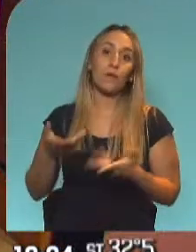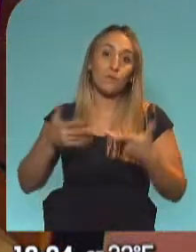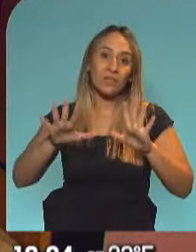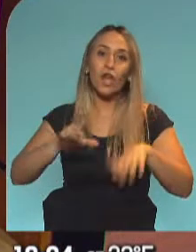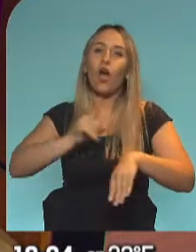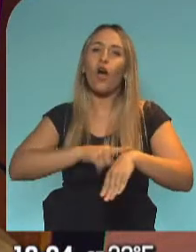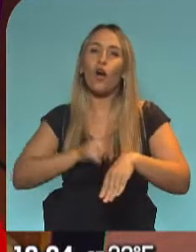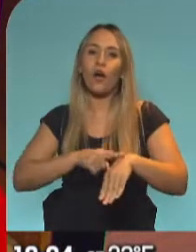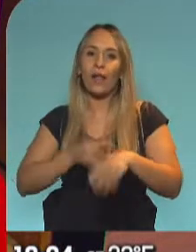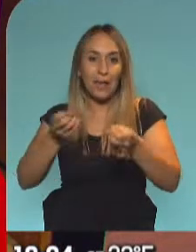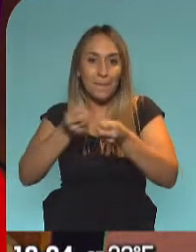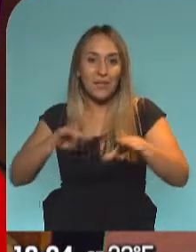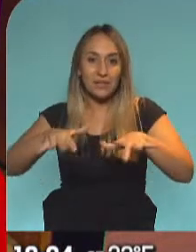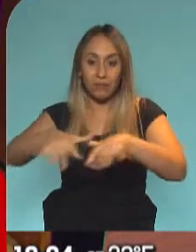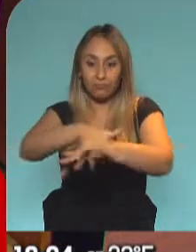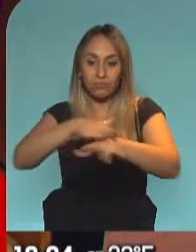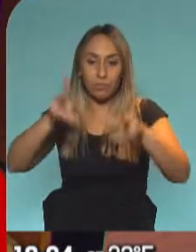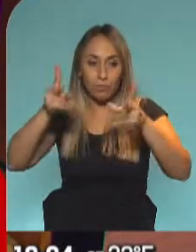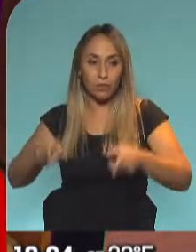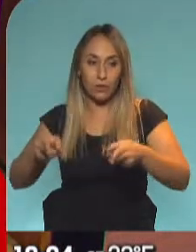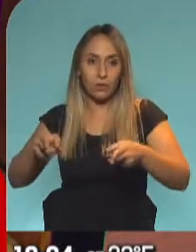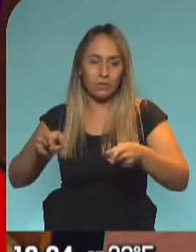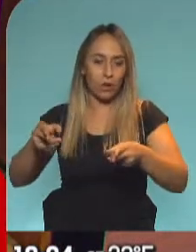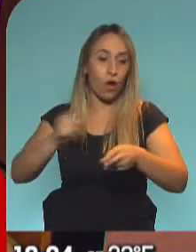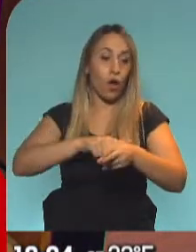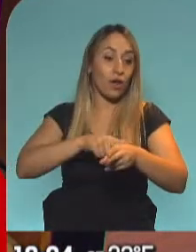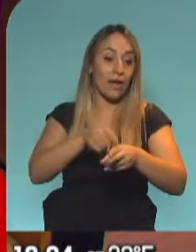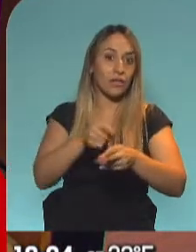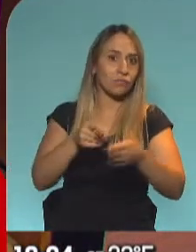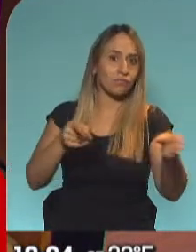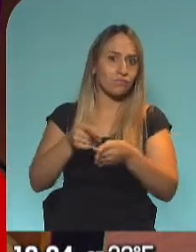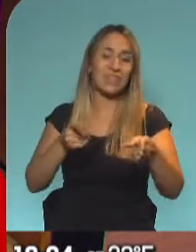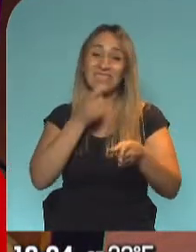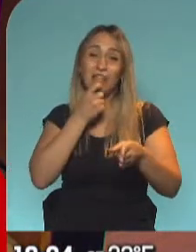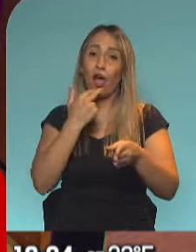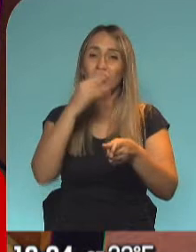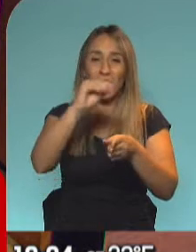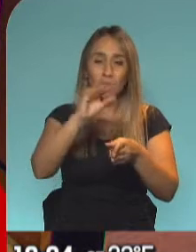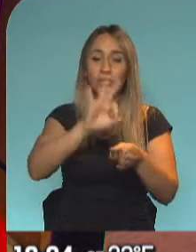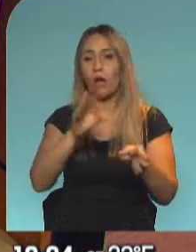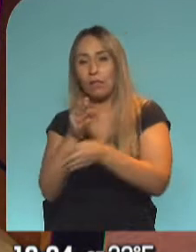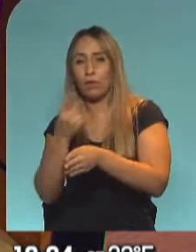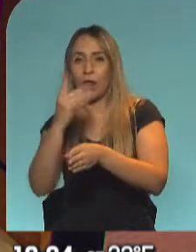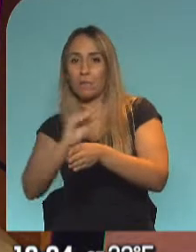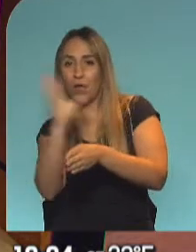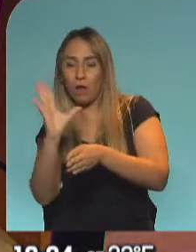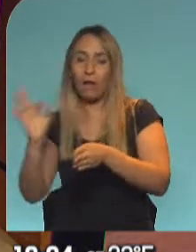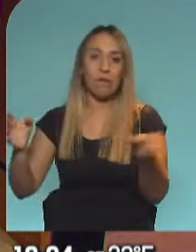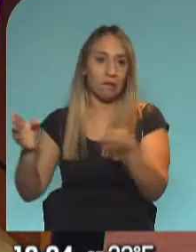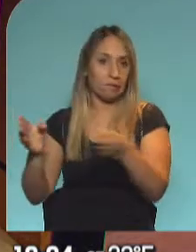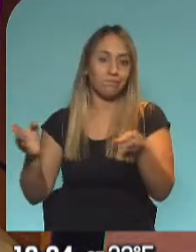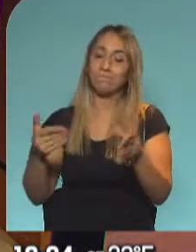inicio de esta restricción de circulación. Si es a las 23 horas, si es a la 1. Mucho más que si